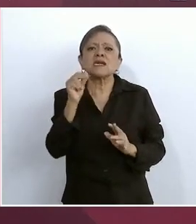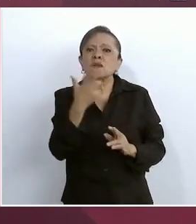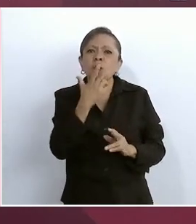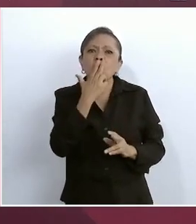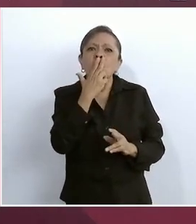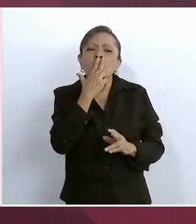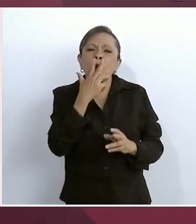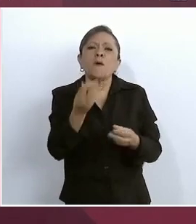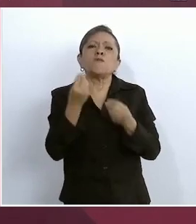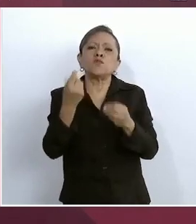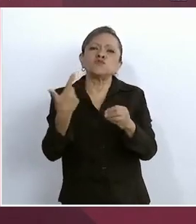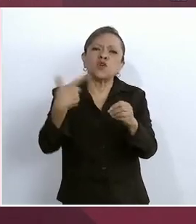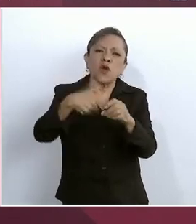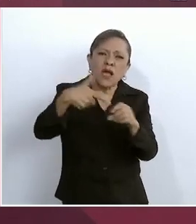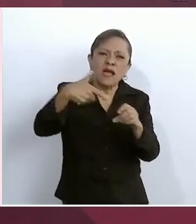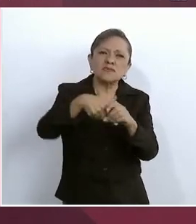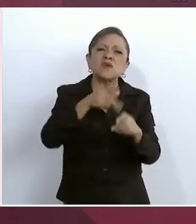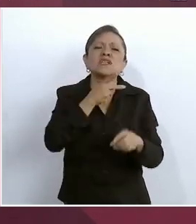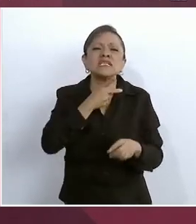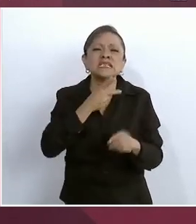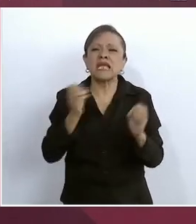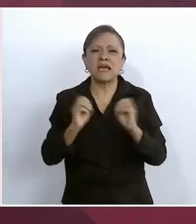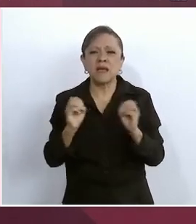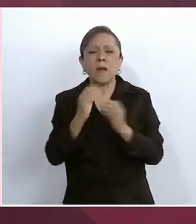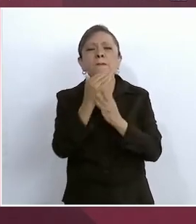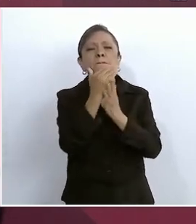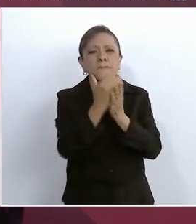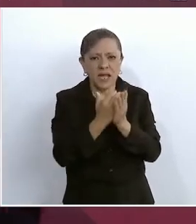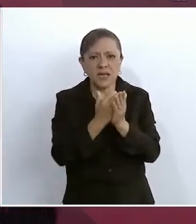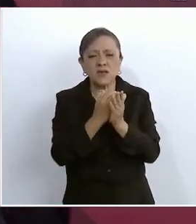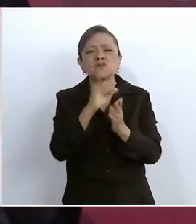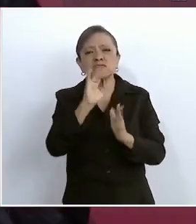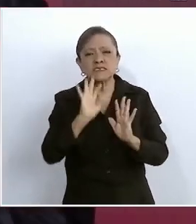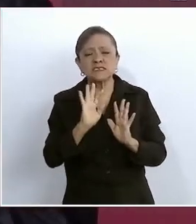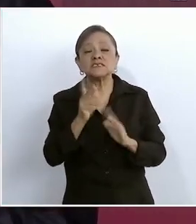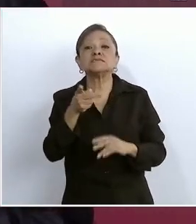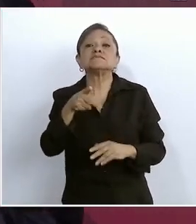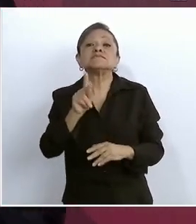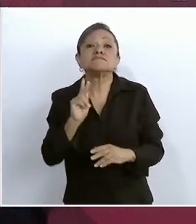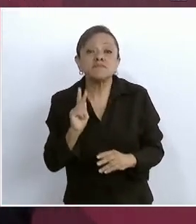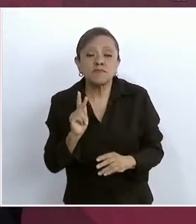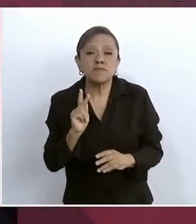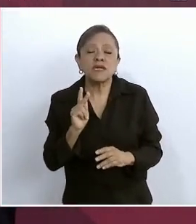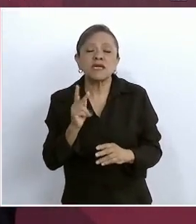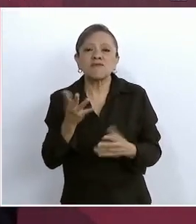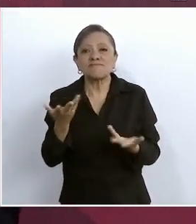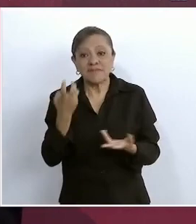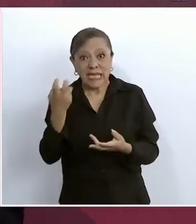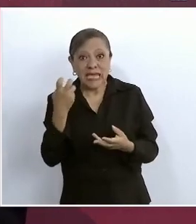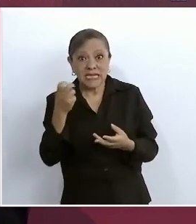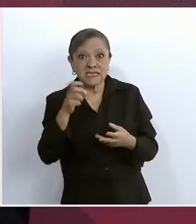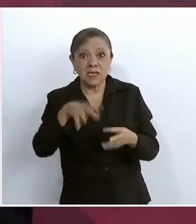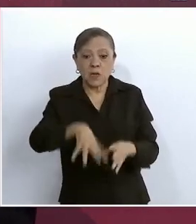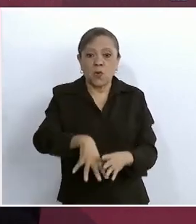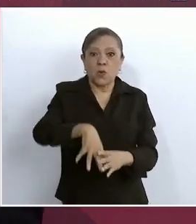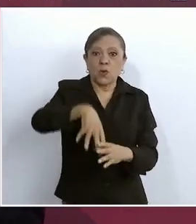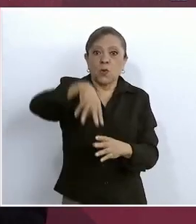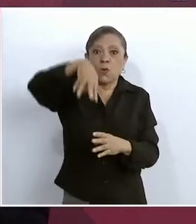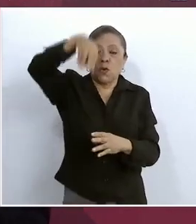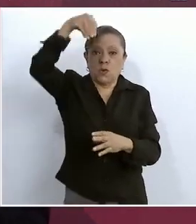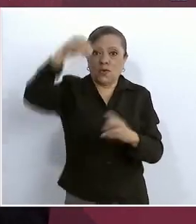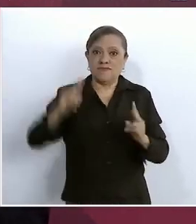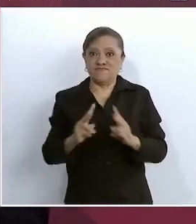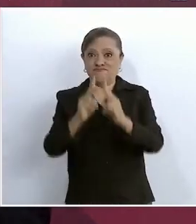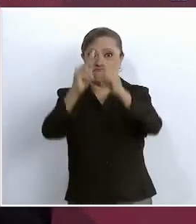los combustibles fósiles porque no son renovables, pero